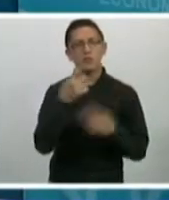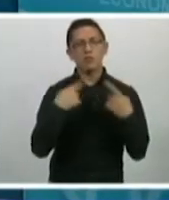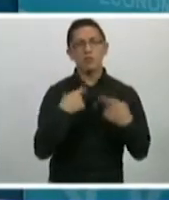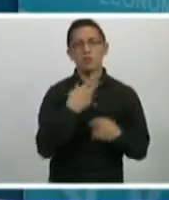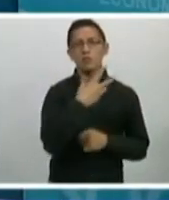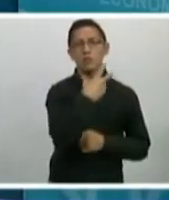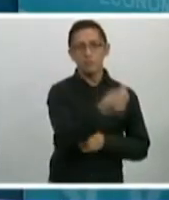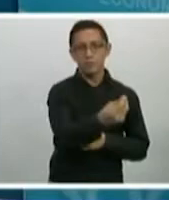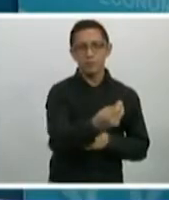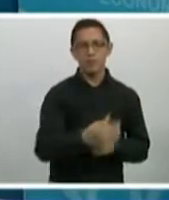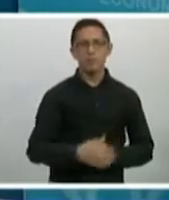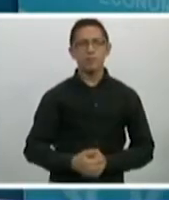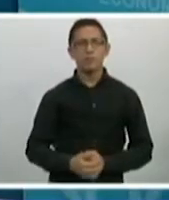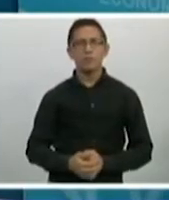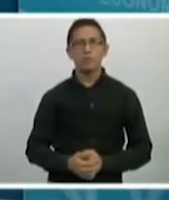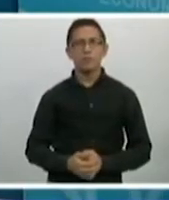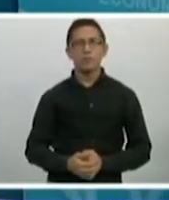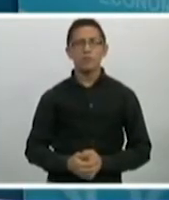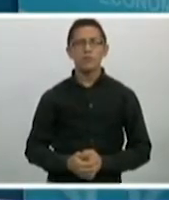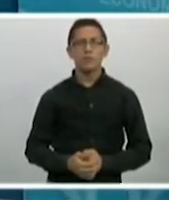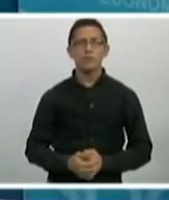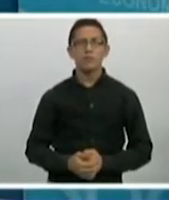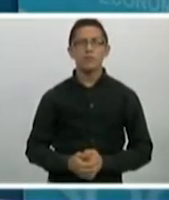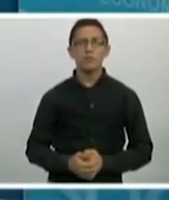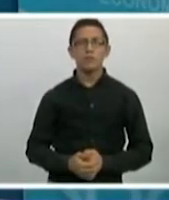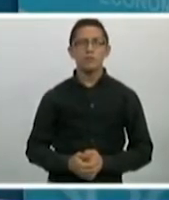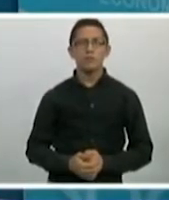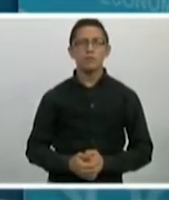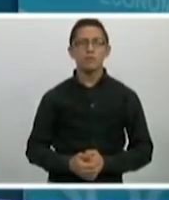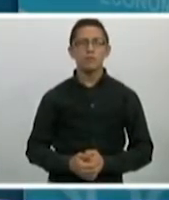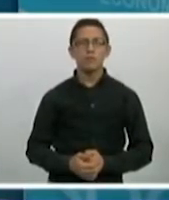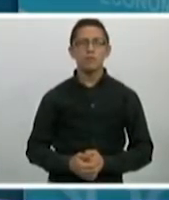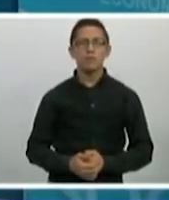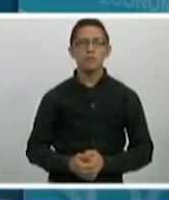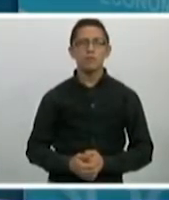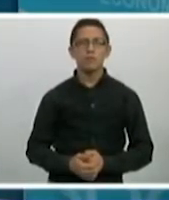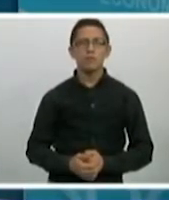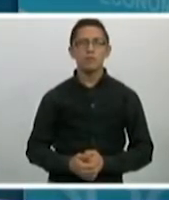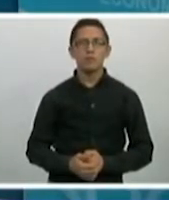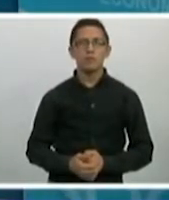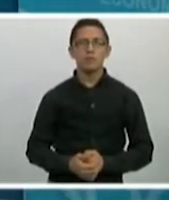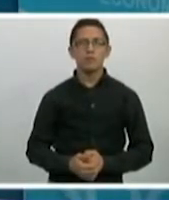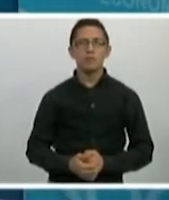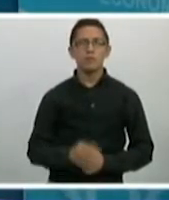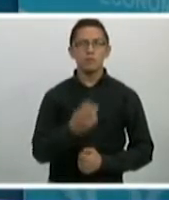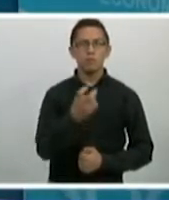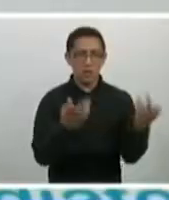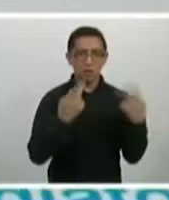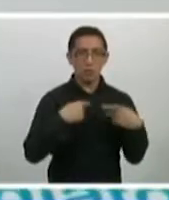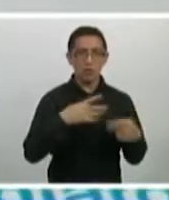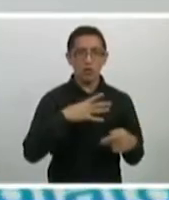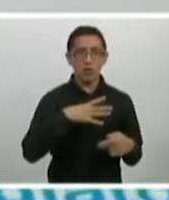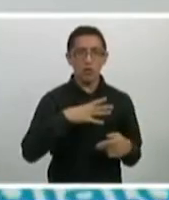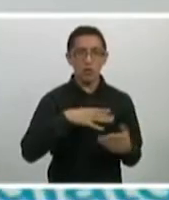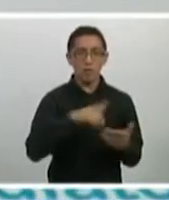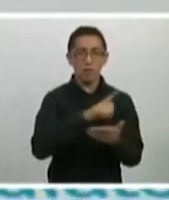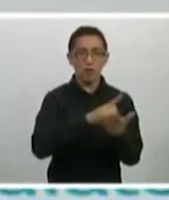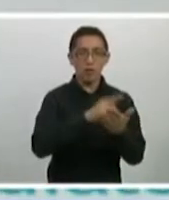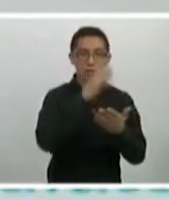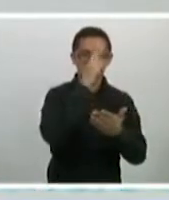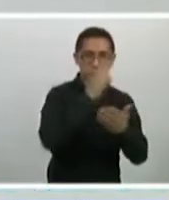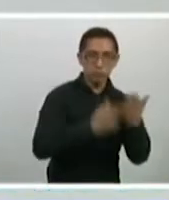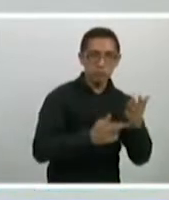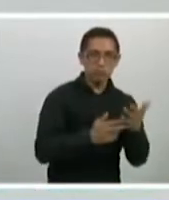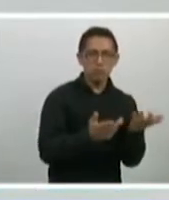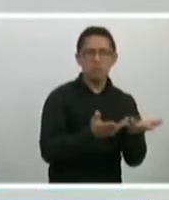pueden generar un alto contagio. Por eso es importante mantener eso. Bueno, evidentemente